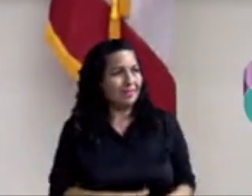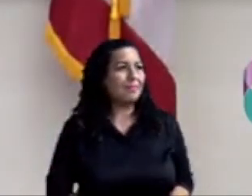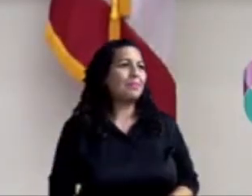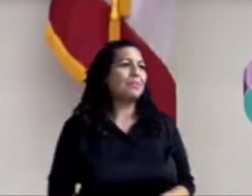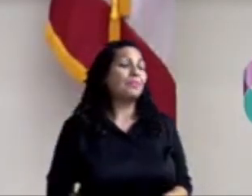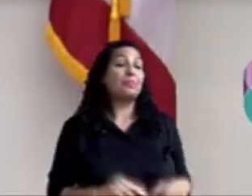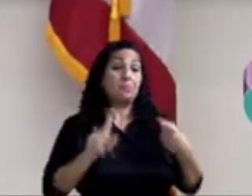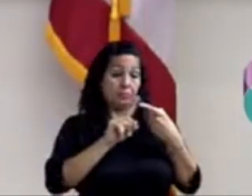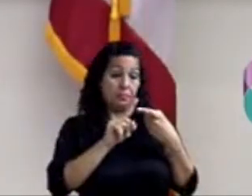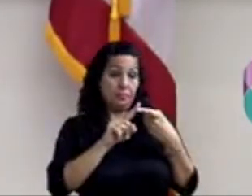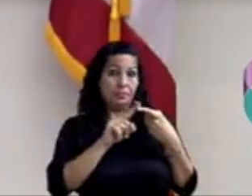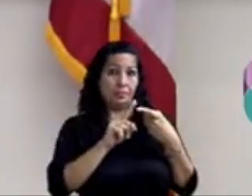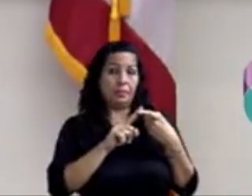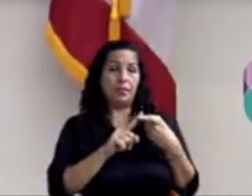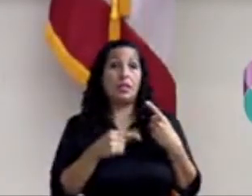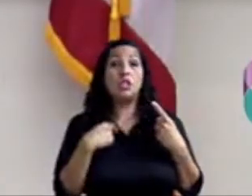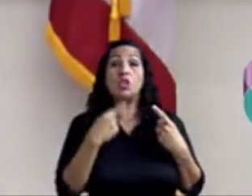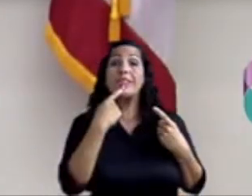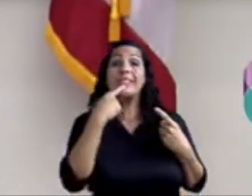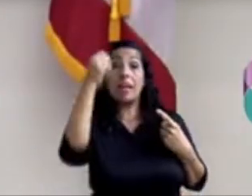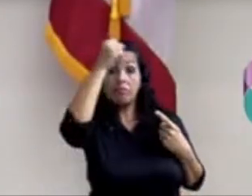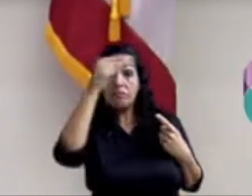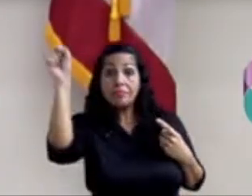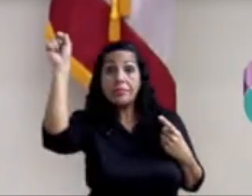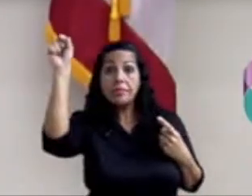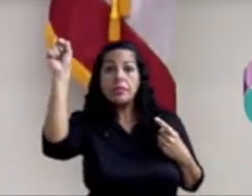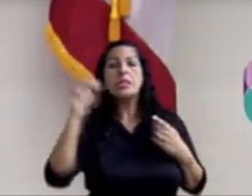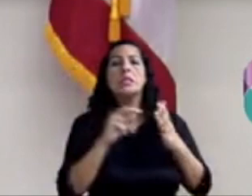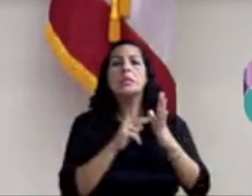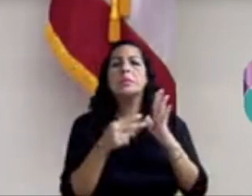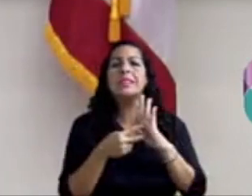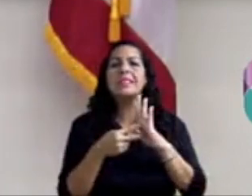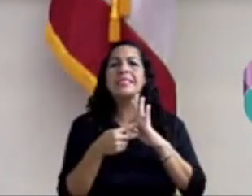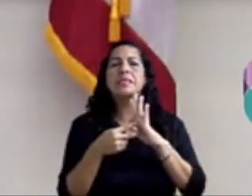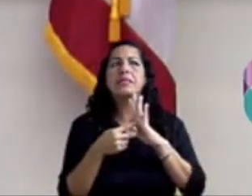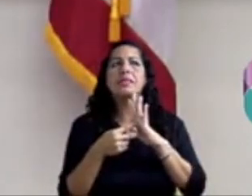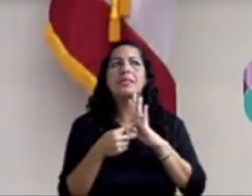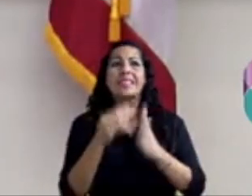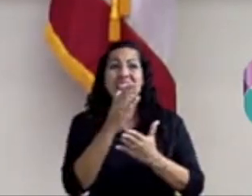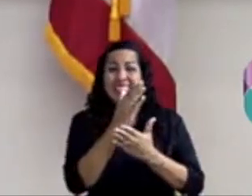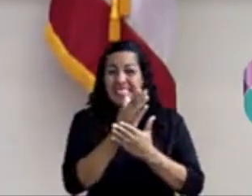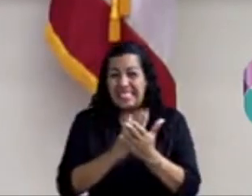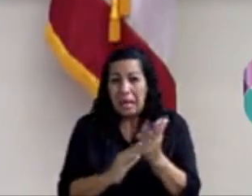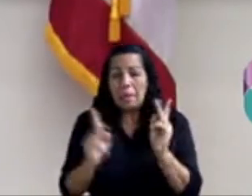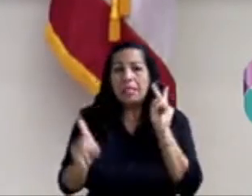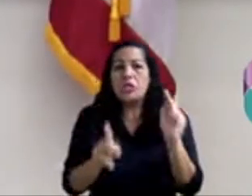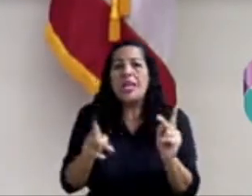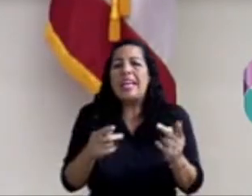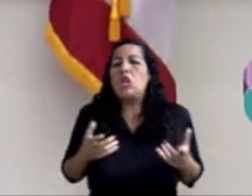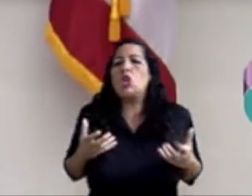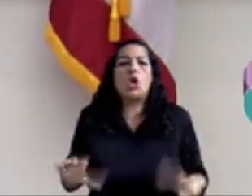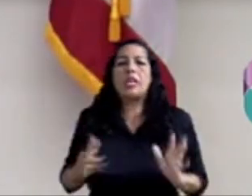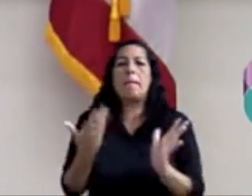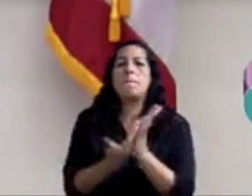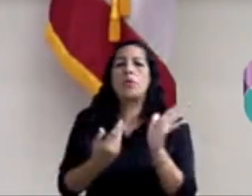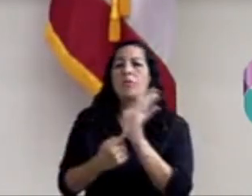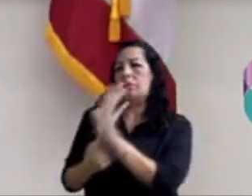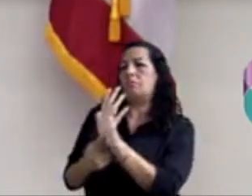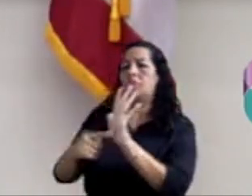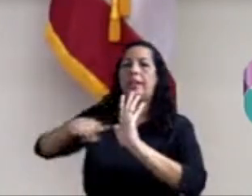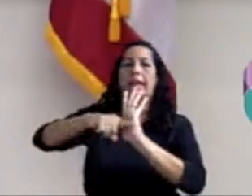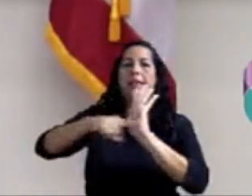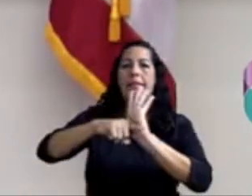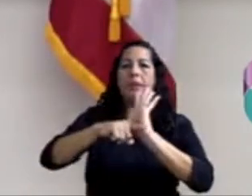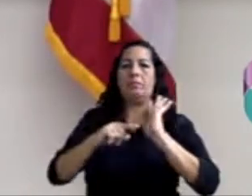Primer lugar, cuando usé el término rebeldía, lo usé en el contexto del que ni tan siquiera quiera proveer una prueba negativa